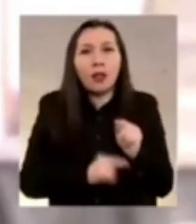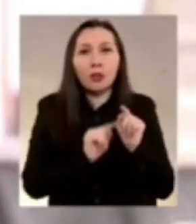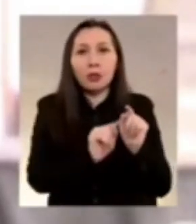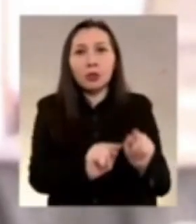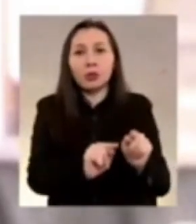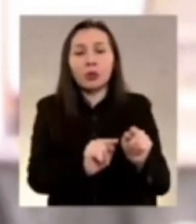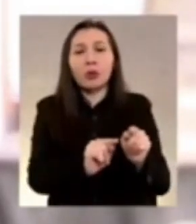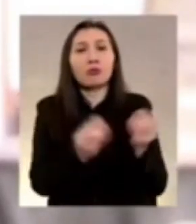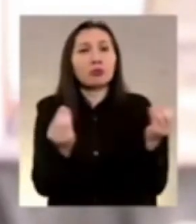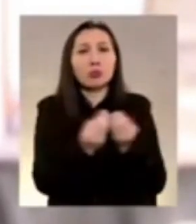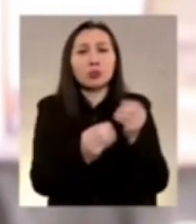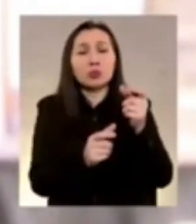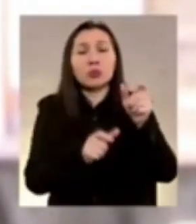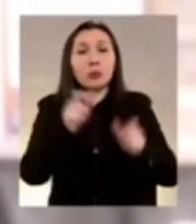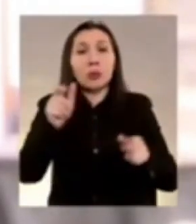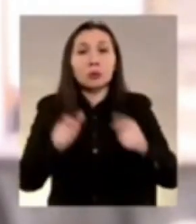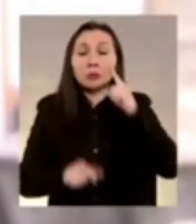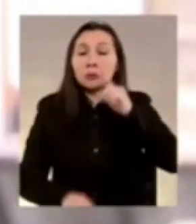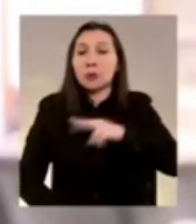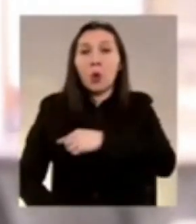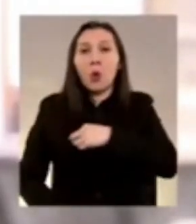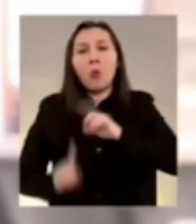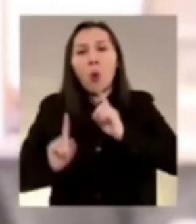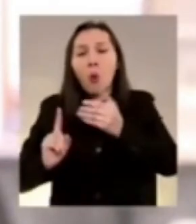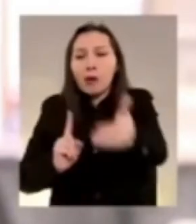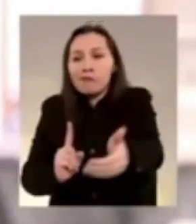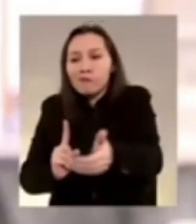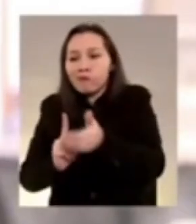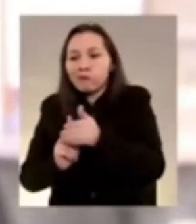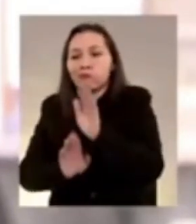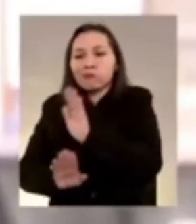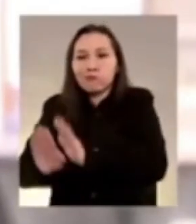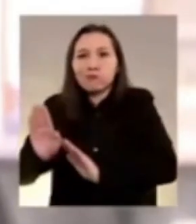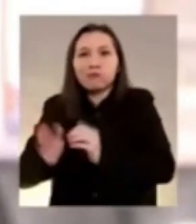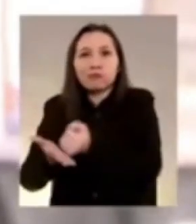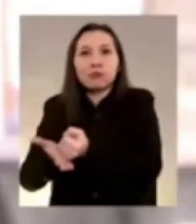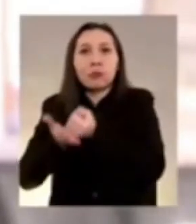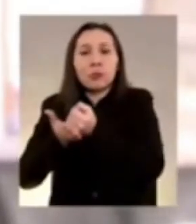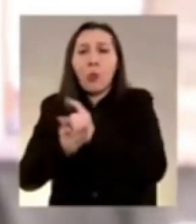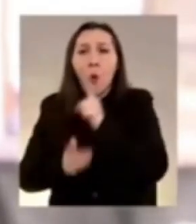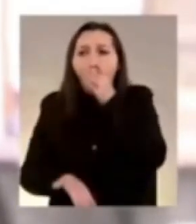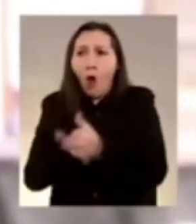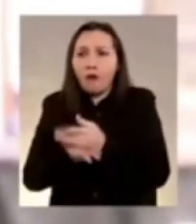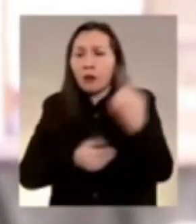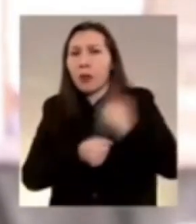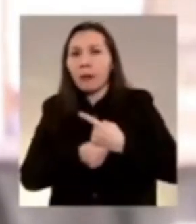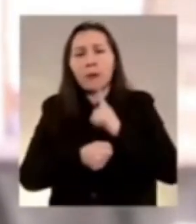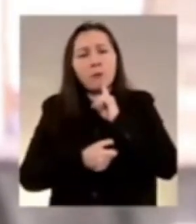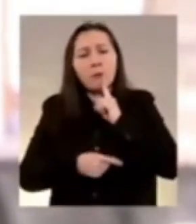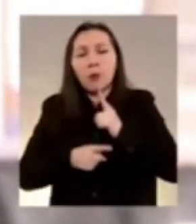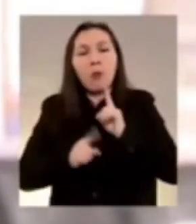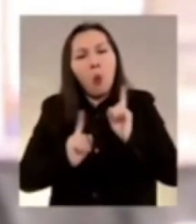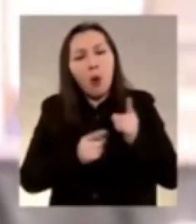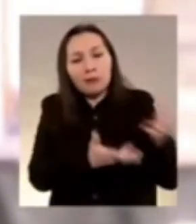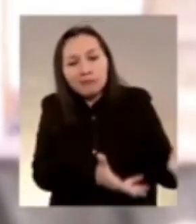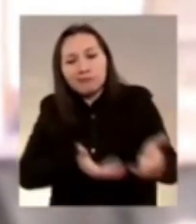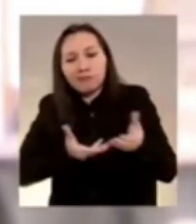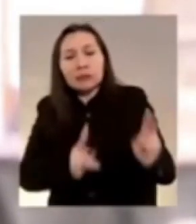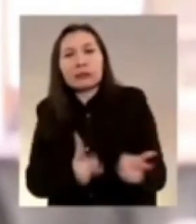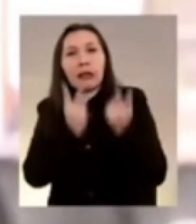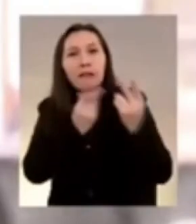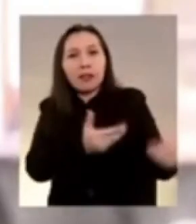de muchas veces gente anónima de personas que sin tener obligación alguna decidieron salvar vidas